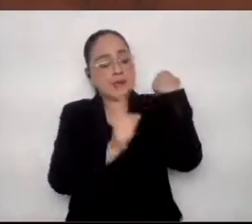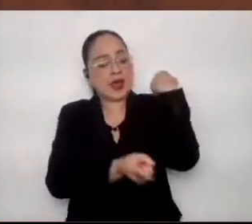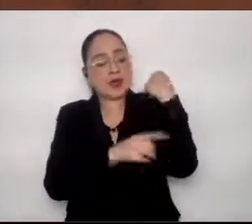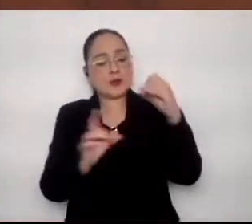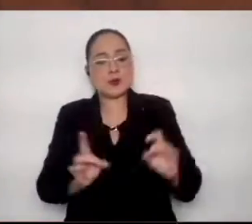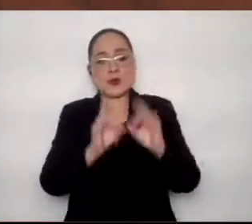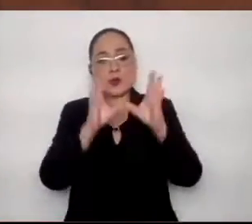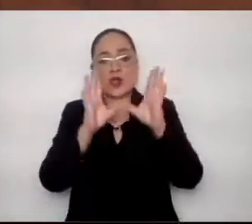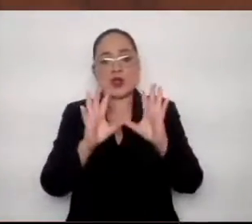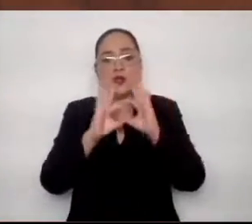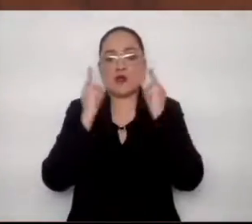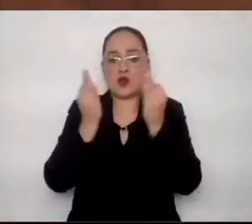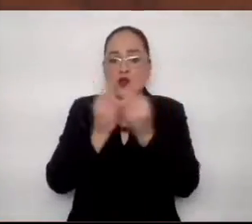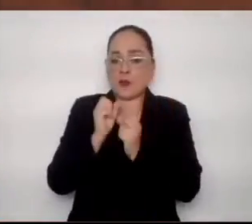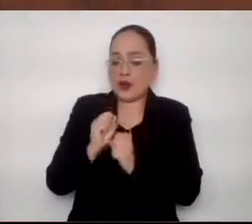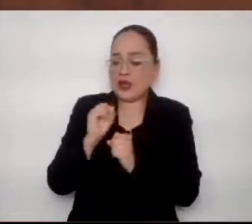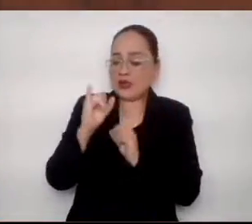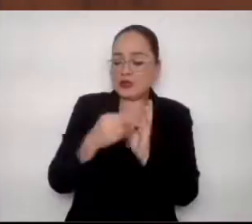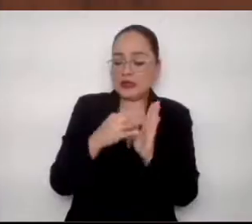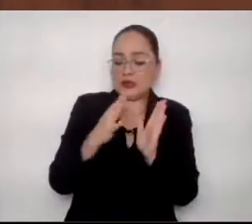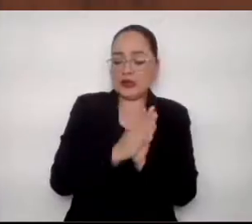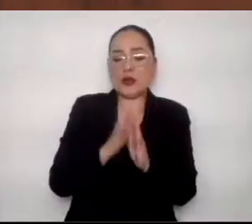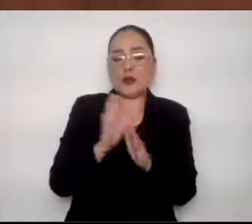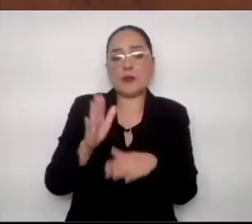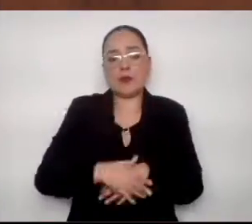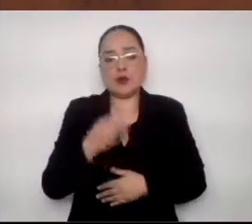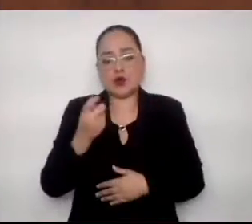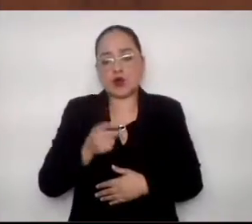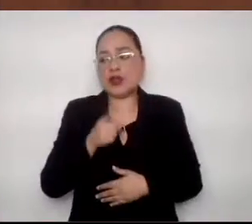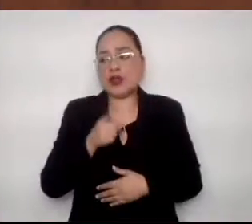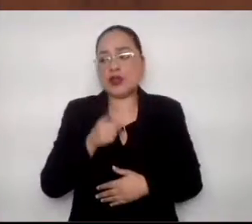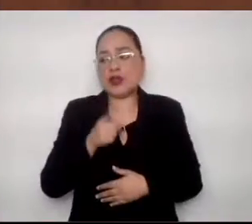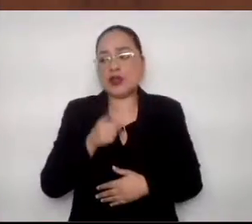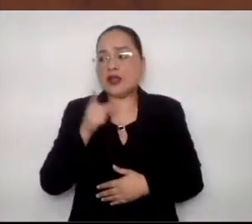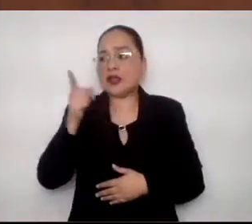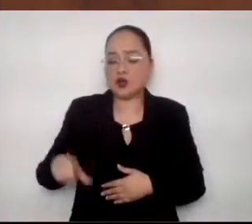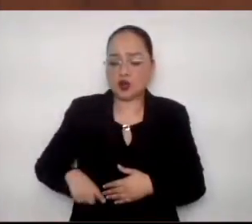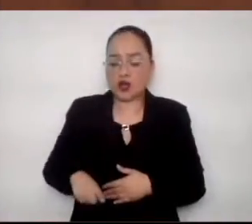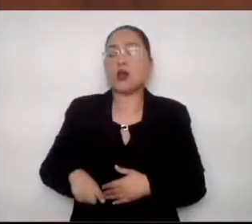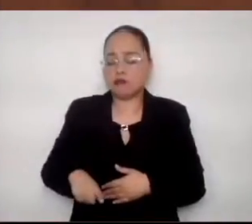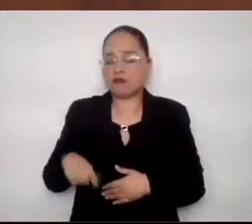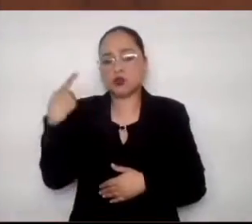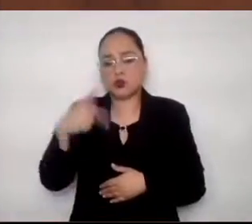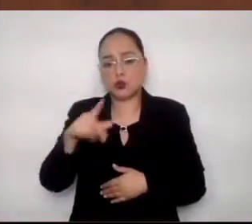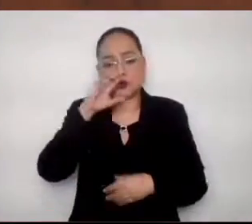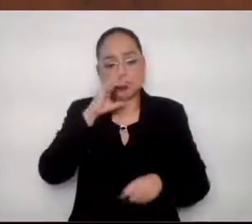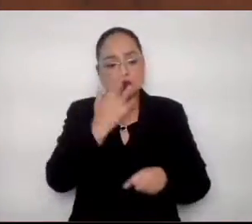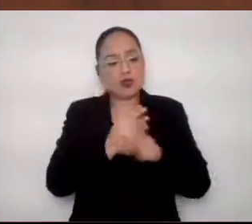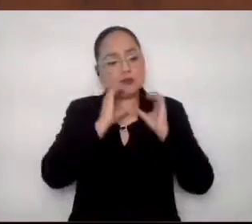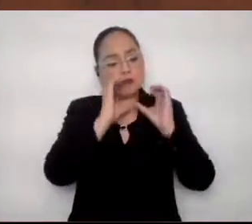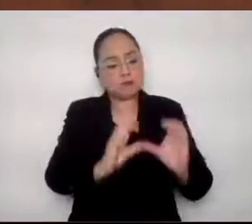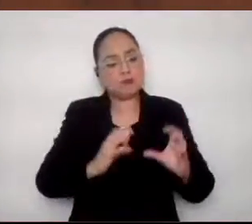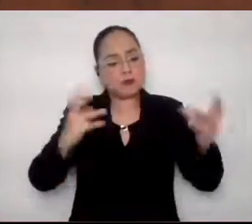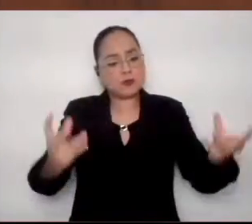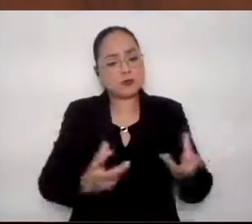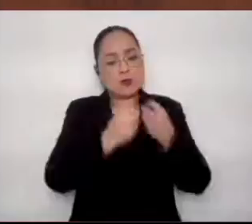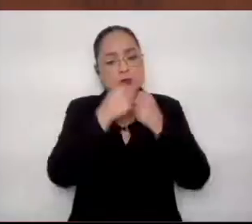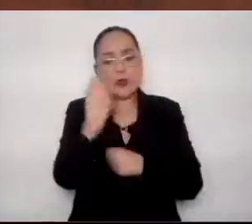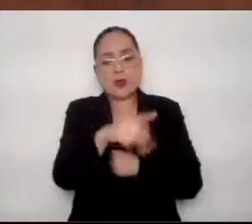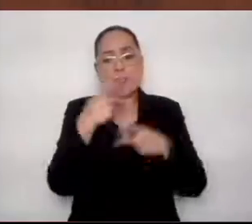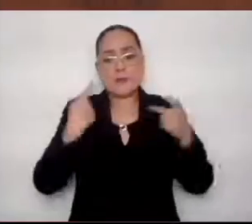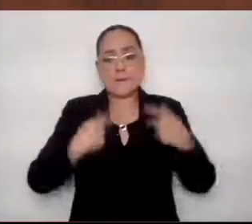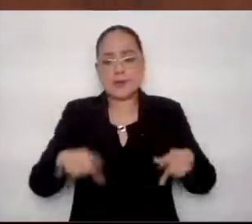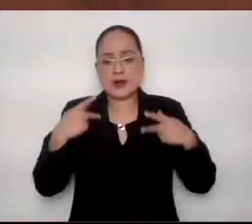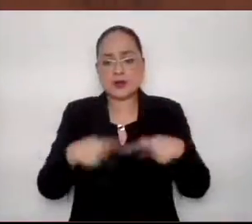socialmente reconocidas, por lo que es obligación del gobierno salvaguardar la integridad física. Y tal como usted ya lo